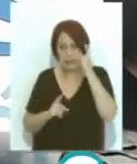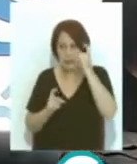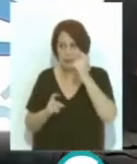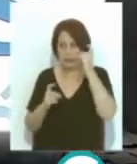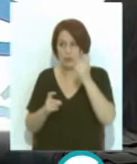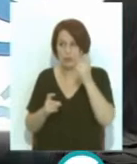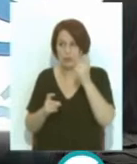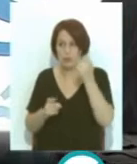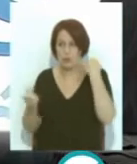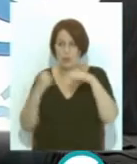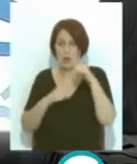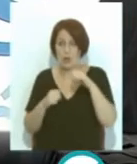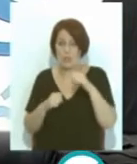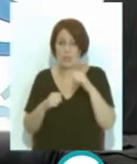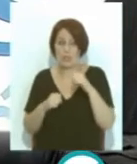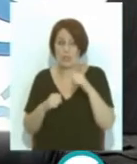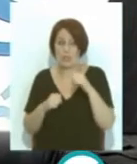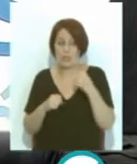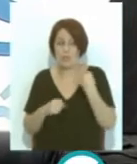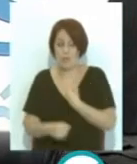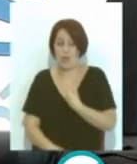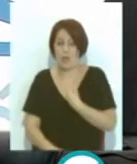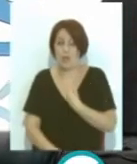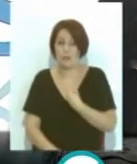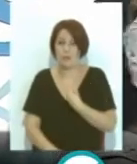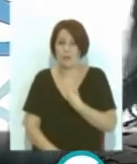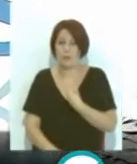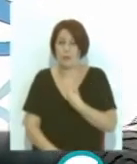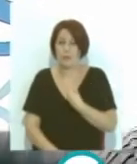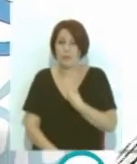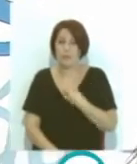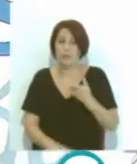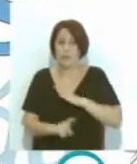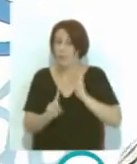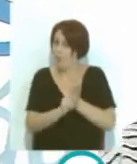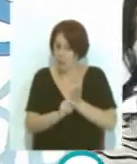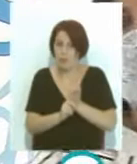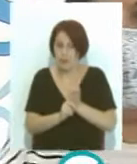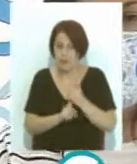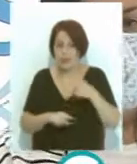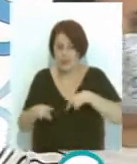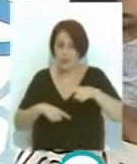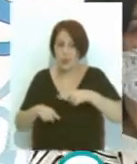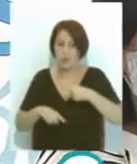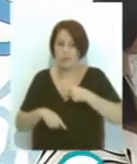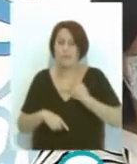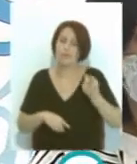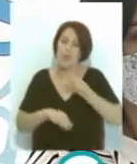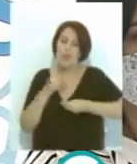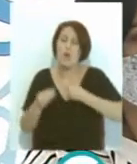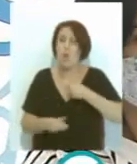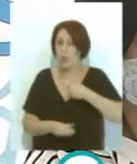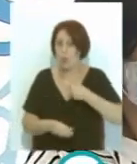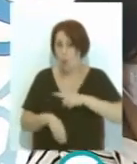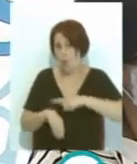que las actuaciones transversales evidentemente que son las que van a perjudicar más al tráfico de la ciudad se hagan horas que no tenga una alta